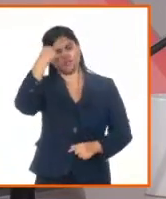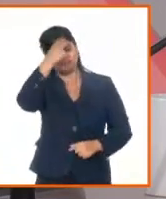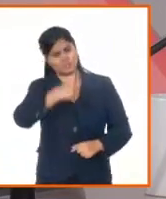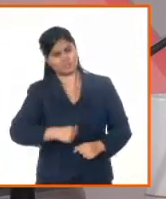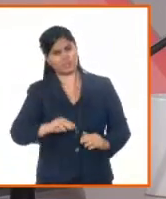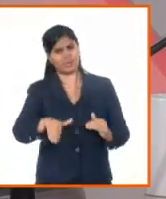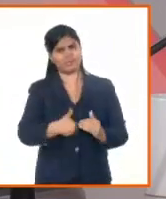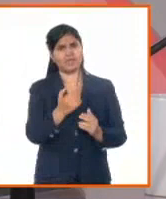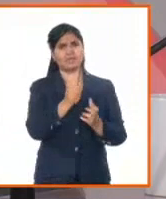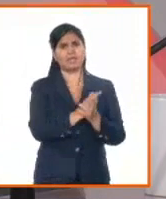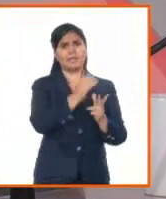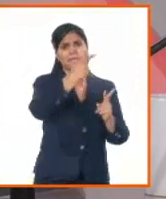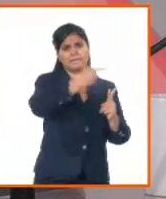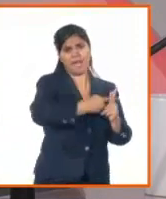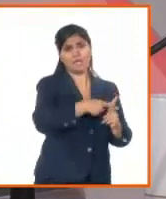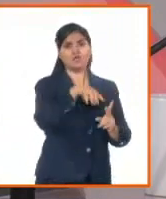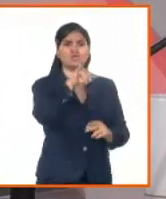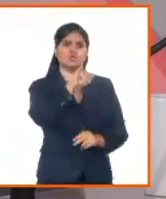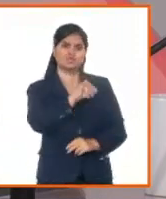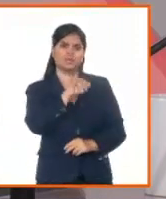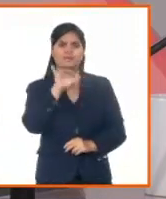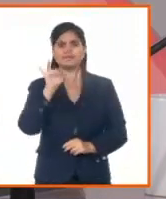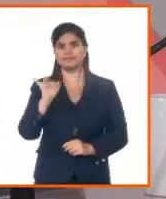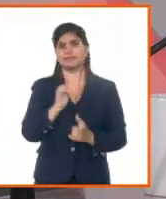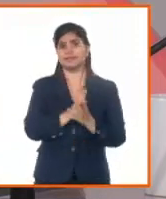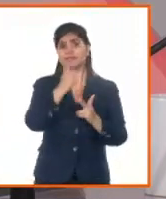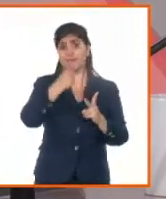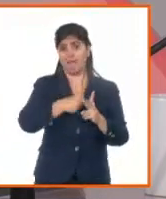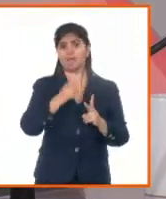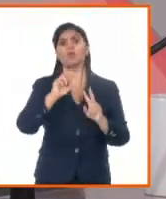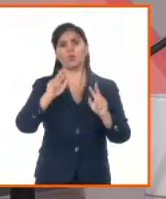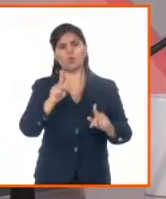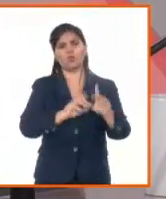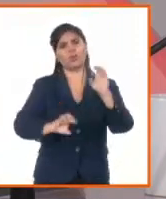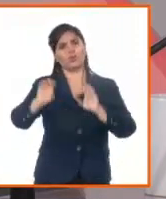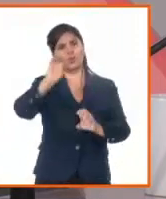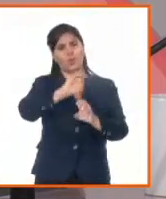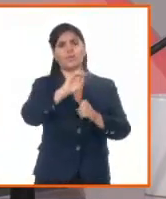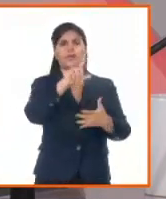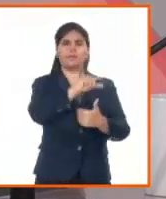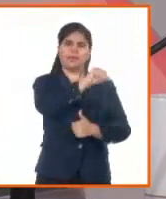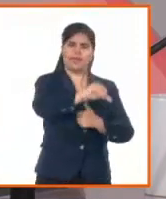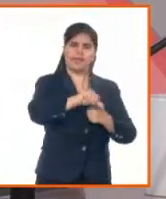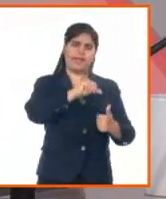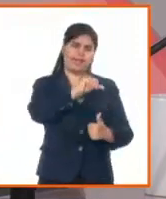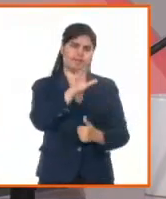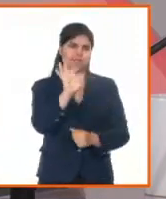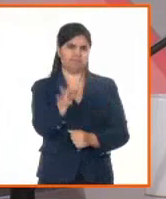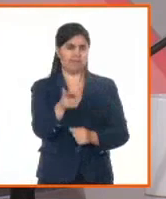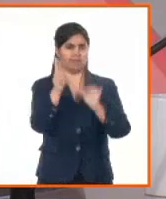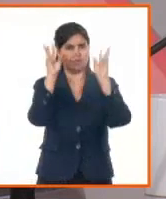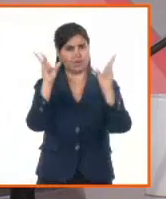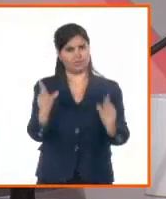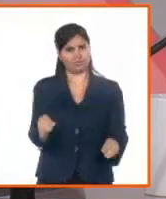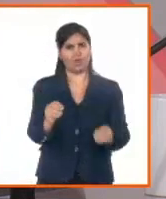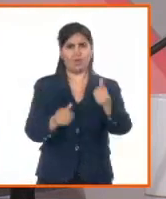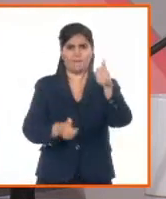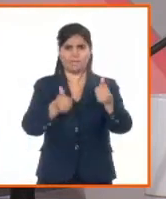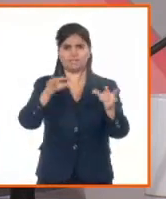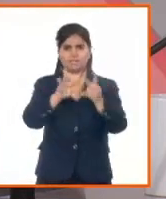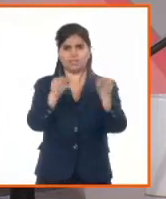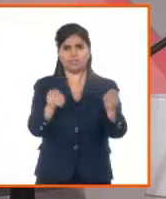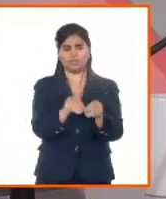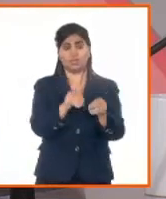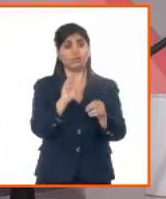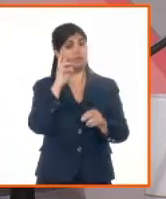días de mayo, como dice esta declaración, como resultado de este debate de los presidentes. 6 y 7 de